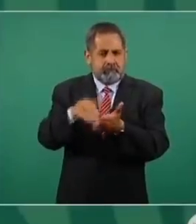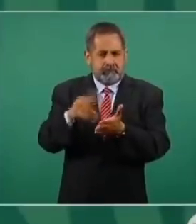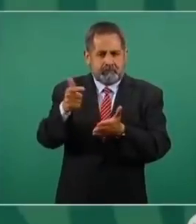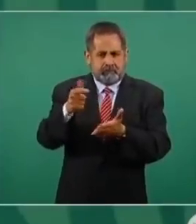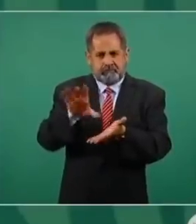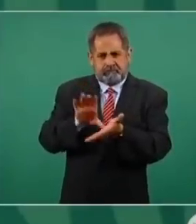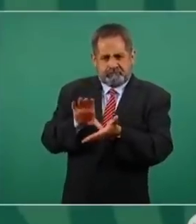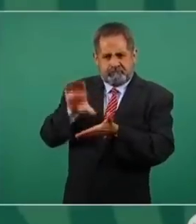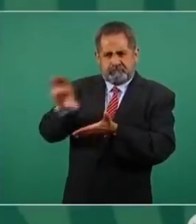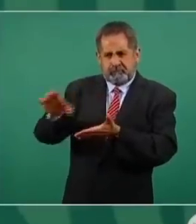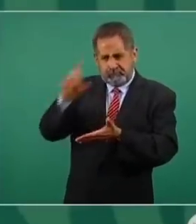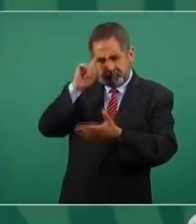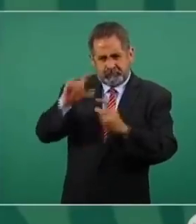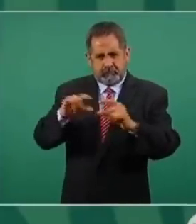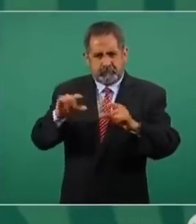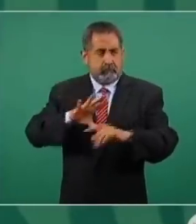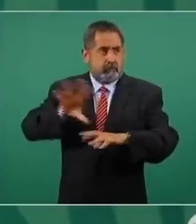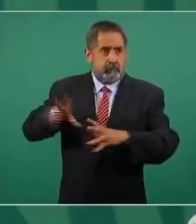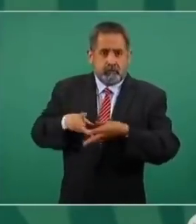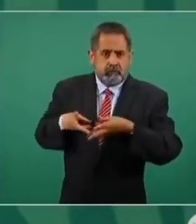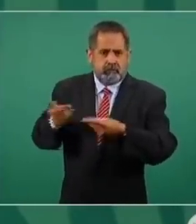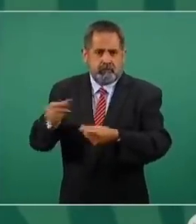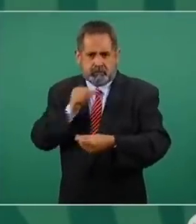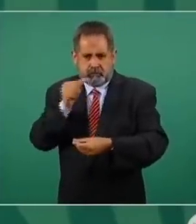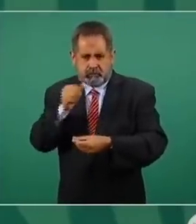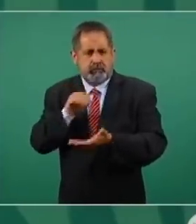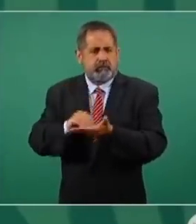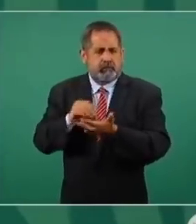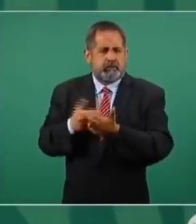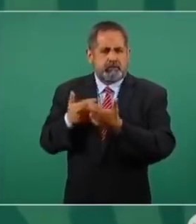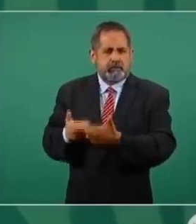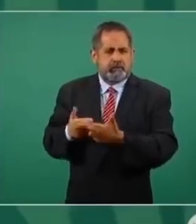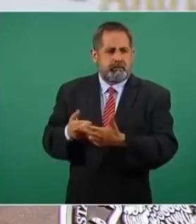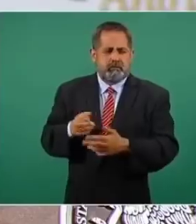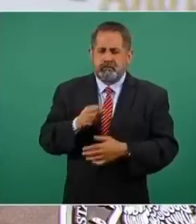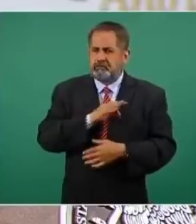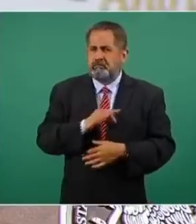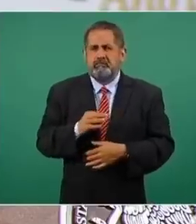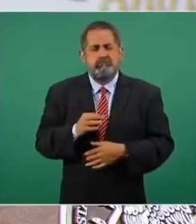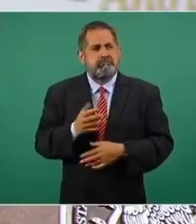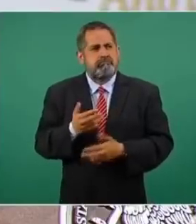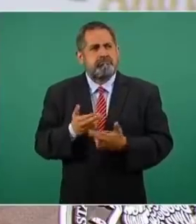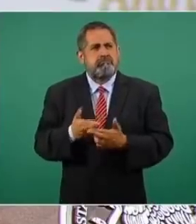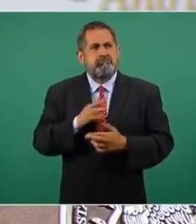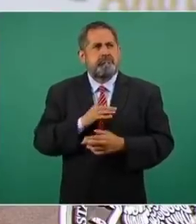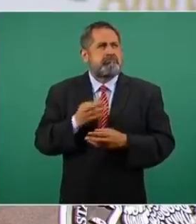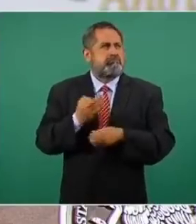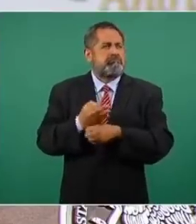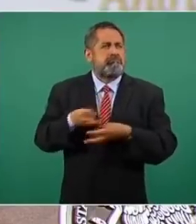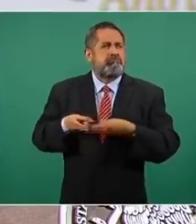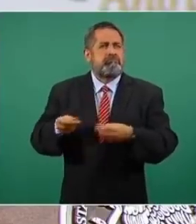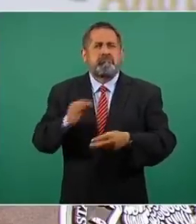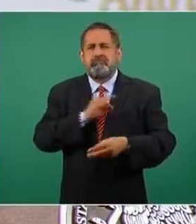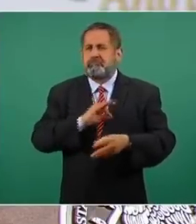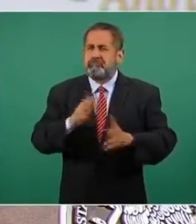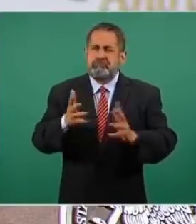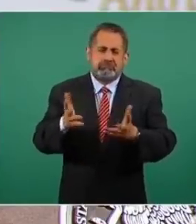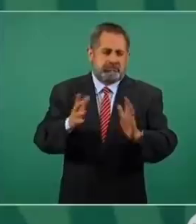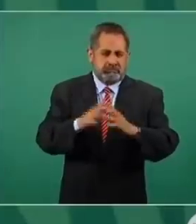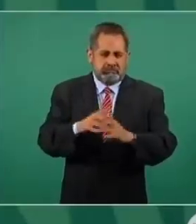para vacunas no se ha ejercido todo este debemos llevar ejercidos como